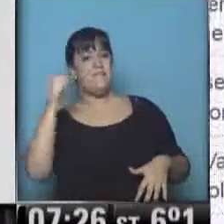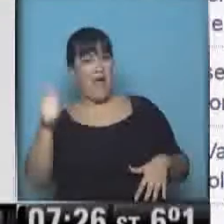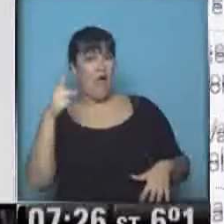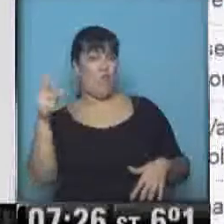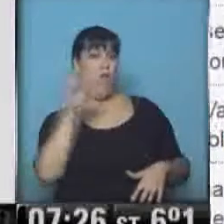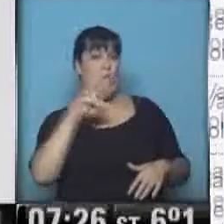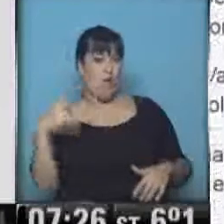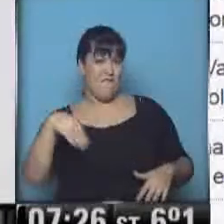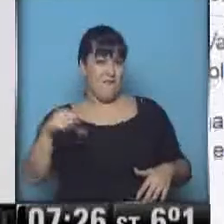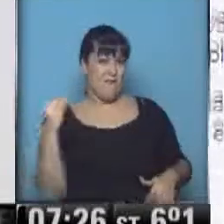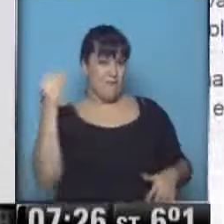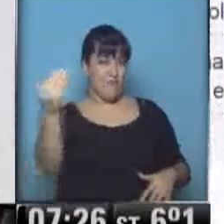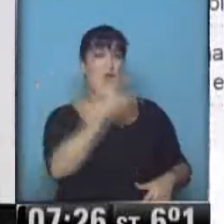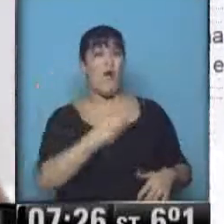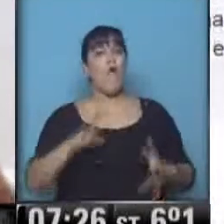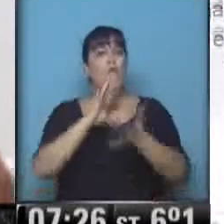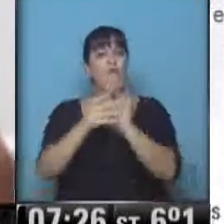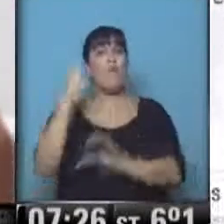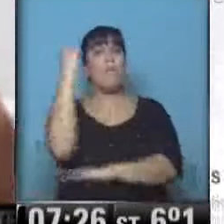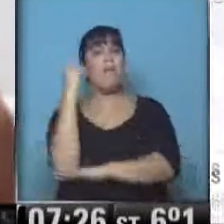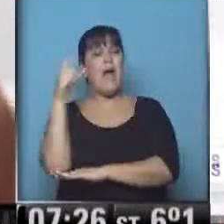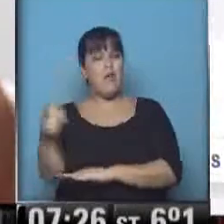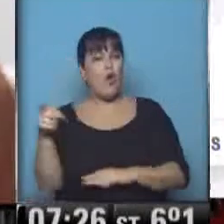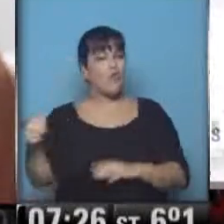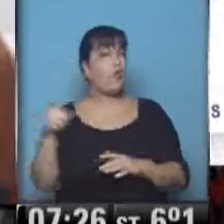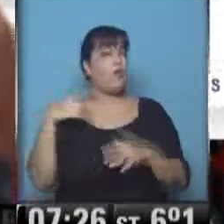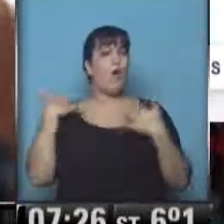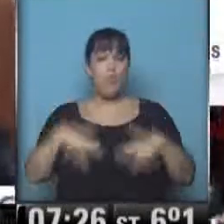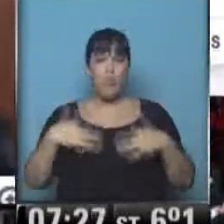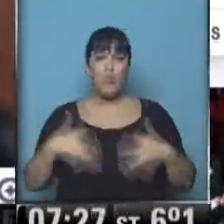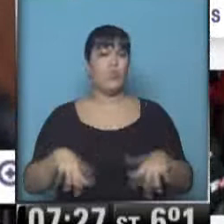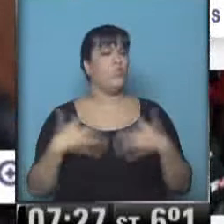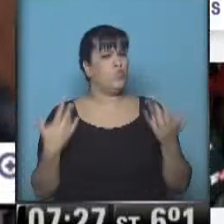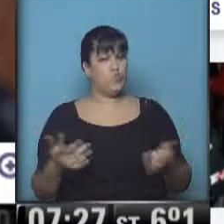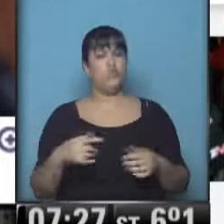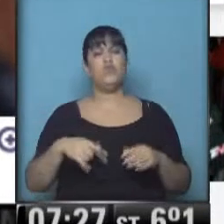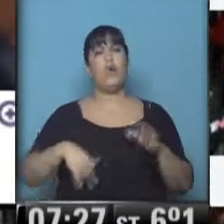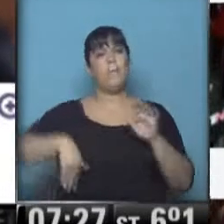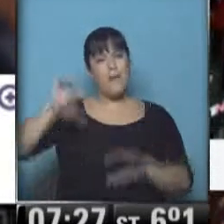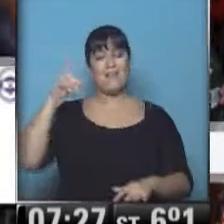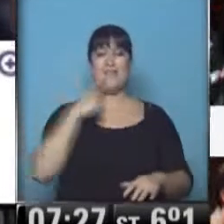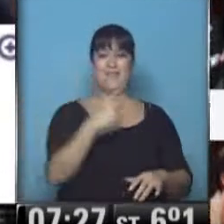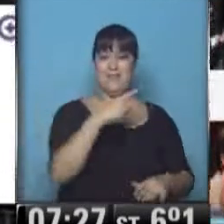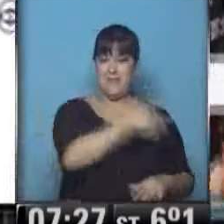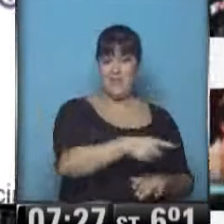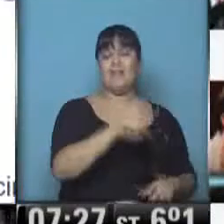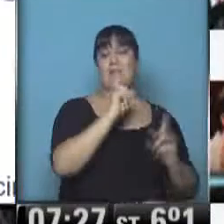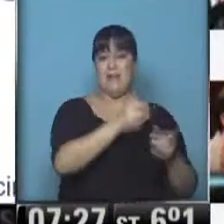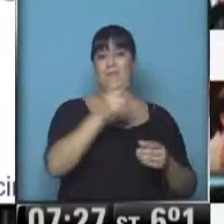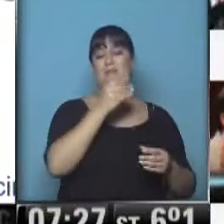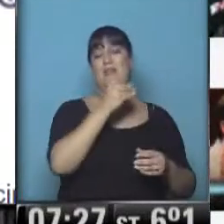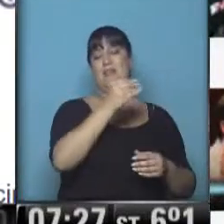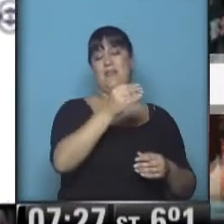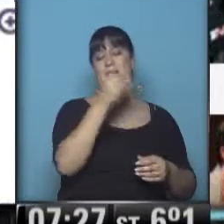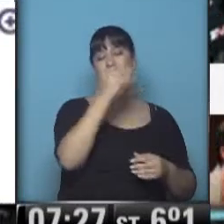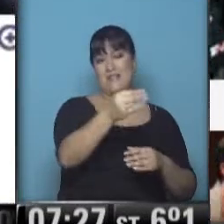candidatas, tiene un modelo de política económica extremadamente conservadora y neoliberal. Esto lo dijo la actual presidenta y también candidata Dilma Rousseff.